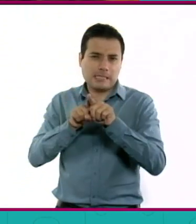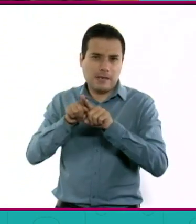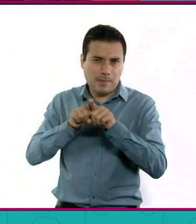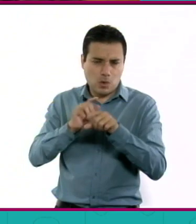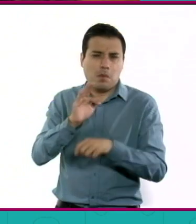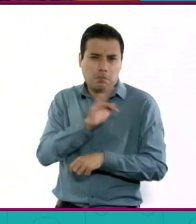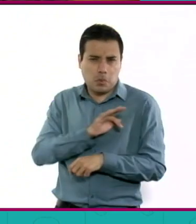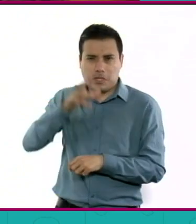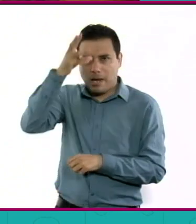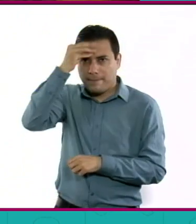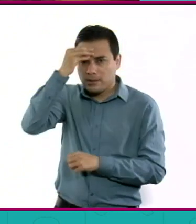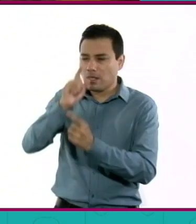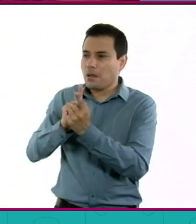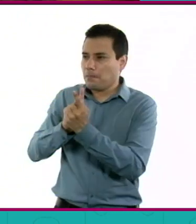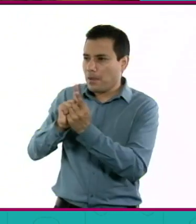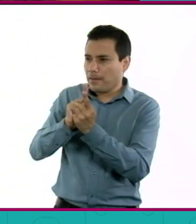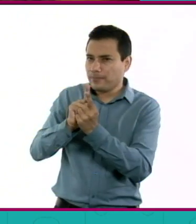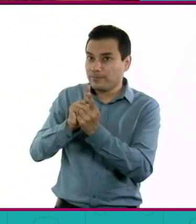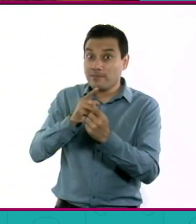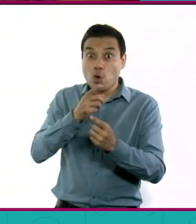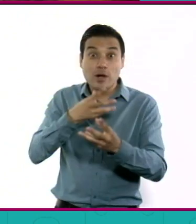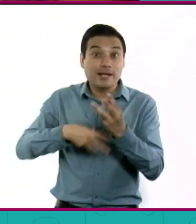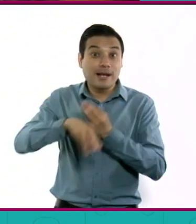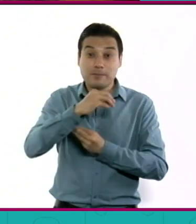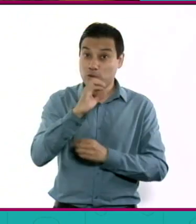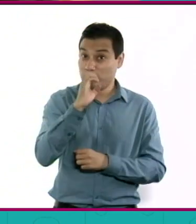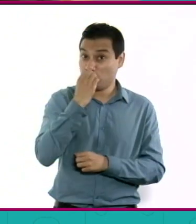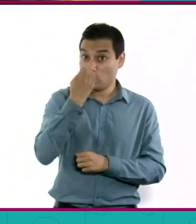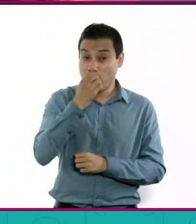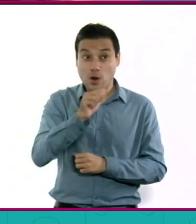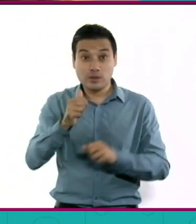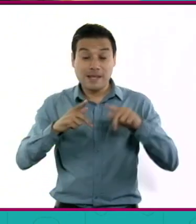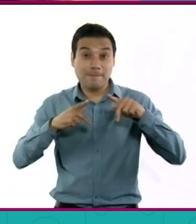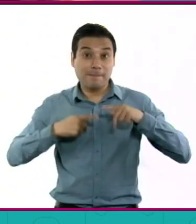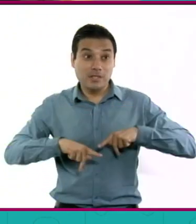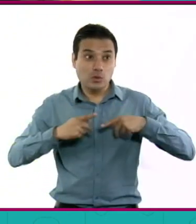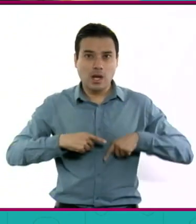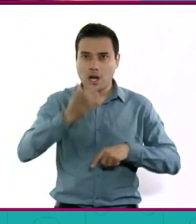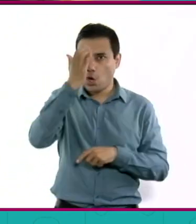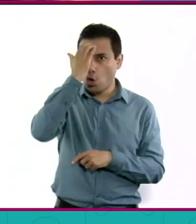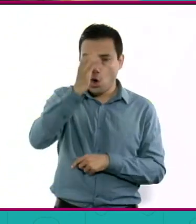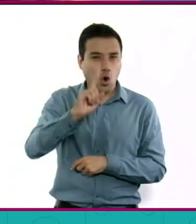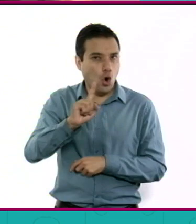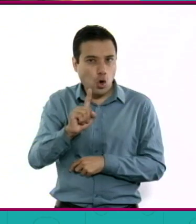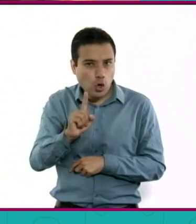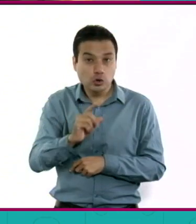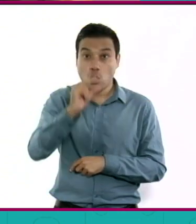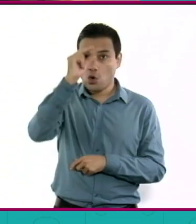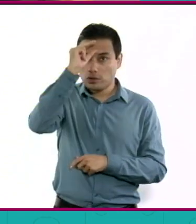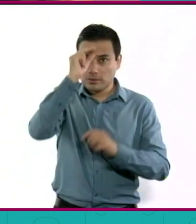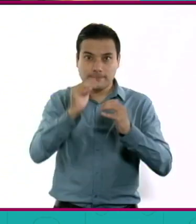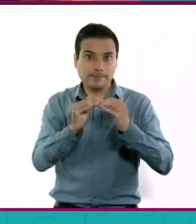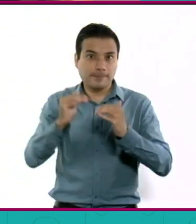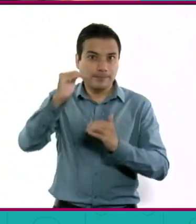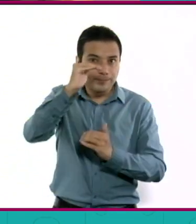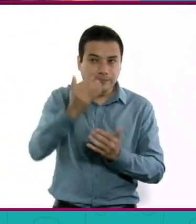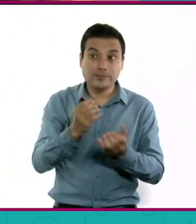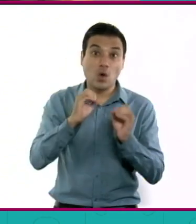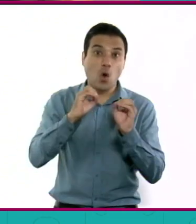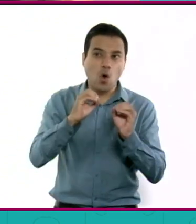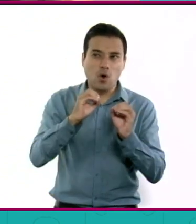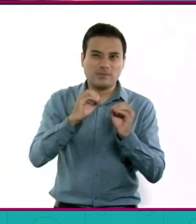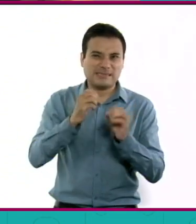el hermano o que no lo conoce o que es más inteligente que uno o que es más molón que uno. Es decir,